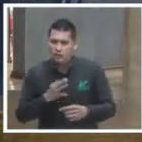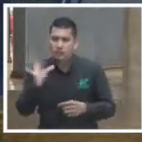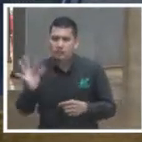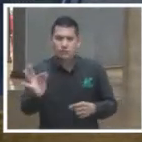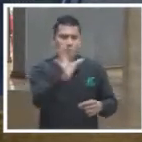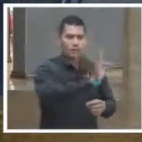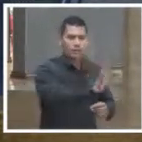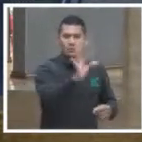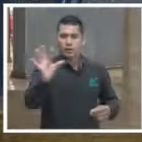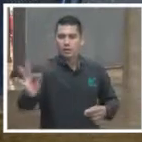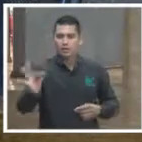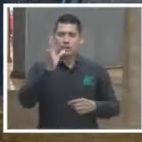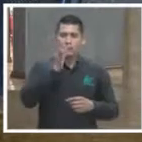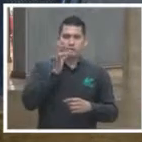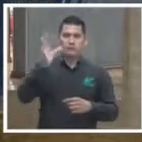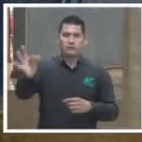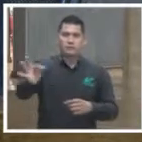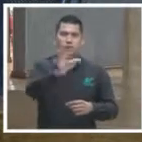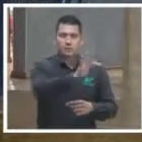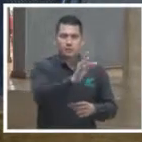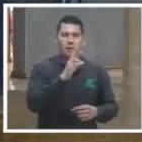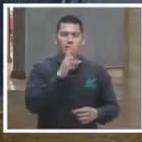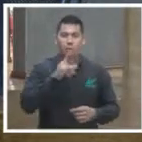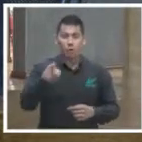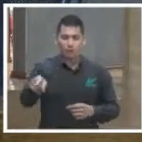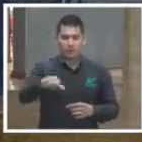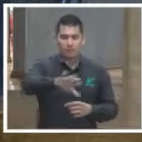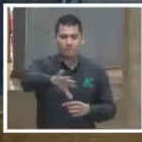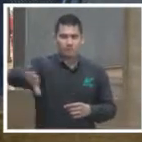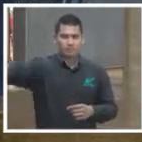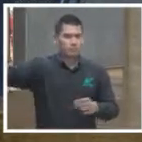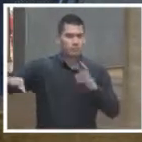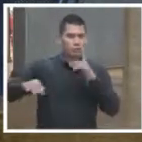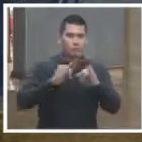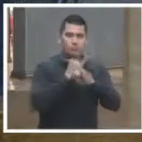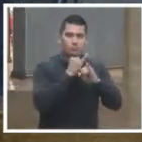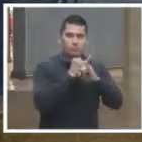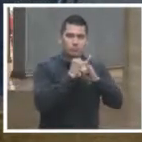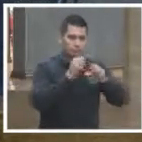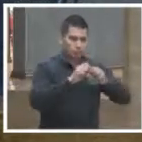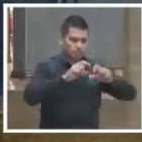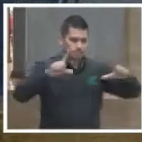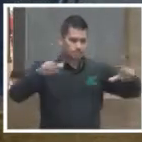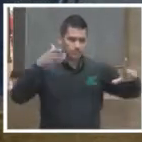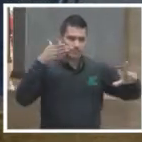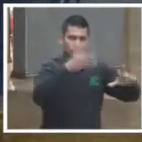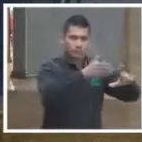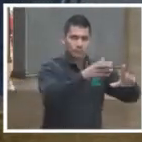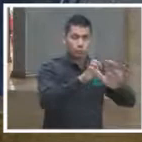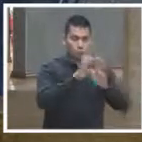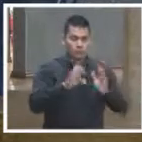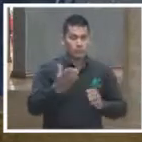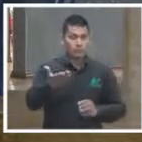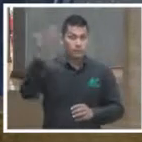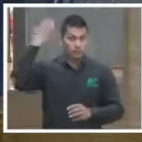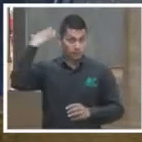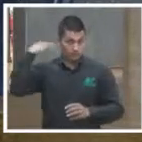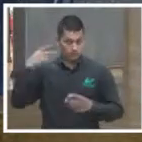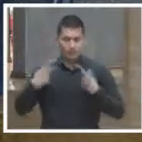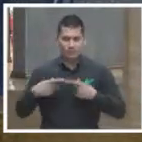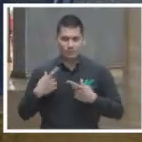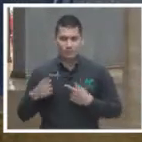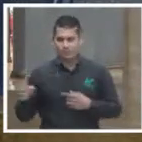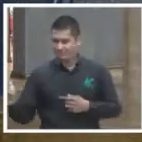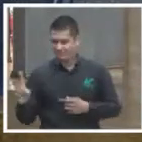los medios masivos de comunicación eran un intermediario indispensable para comunicarle al público